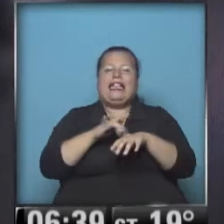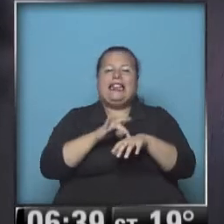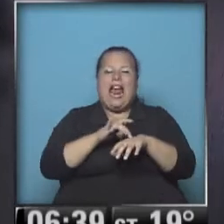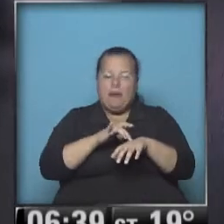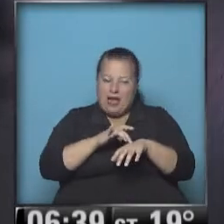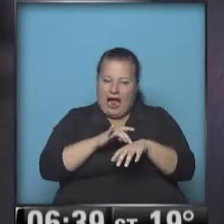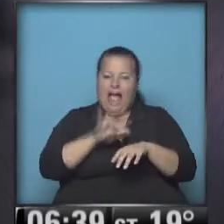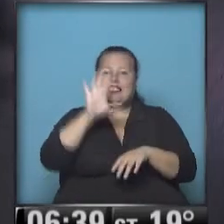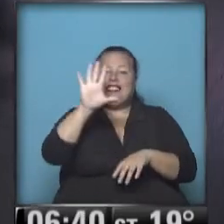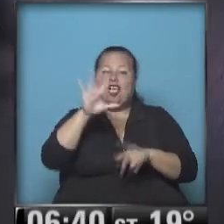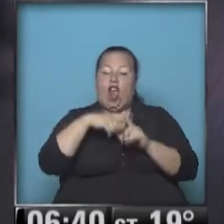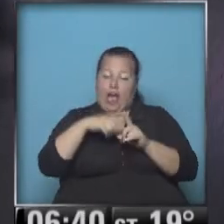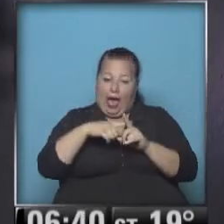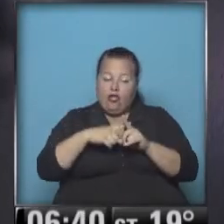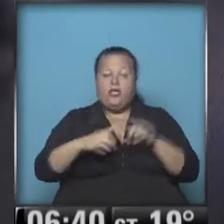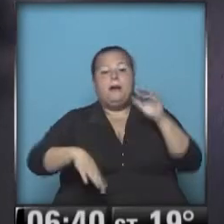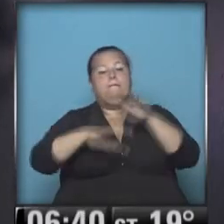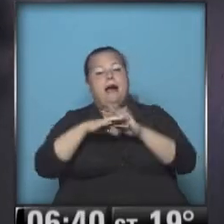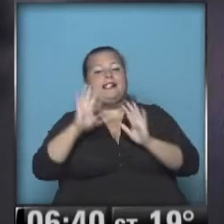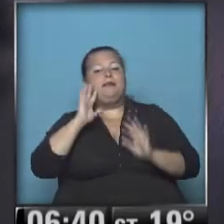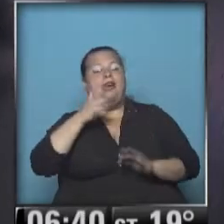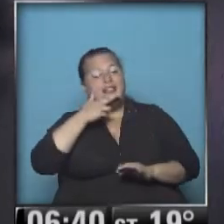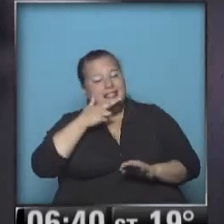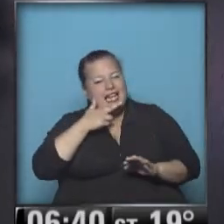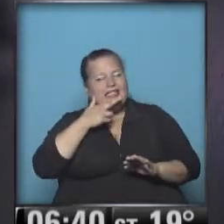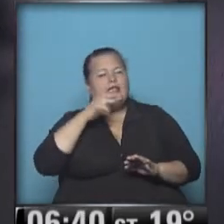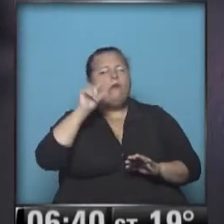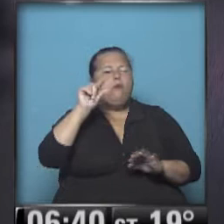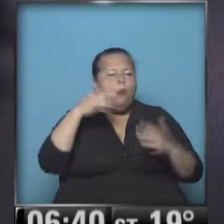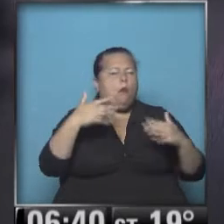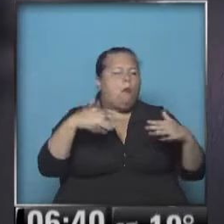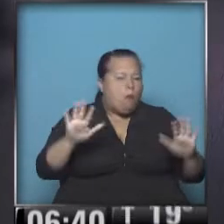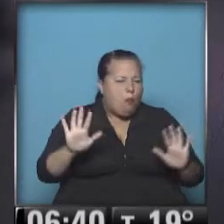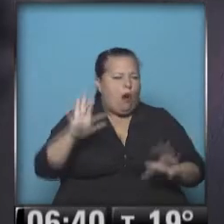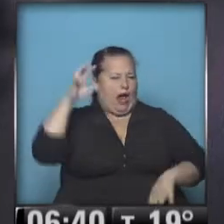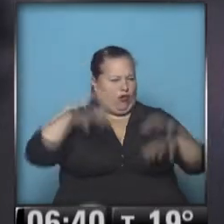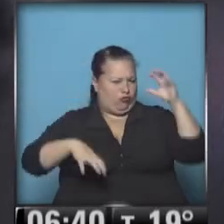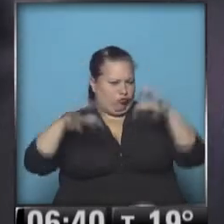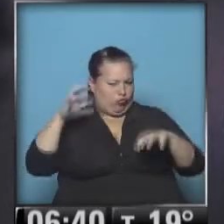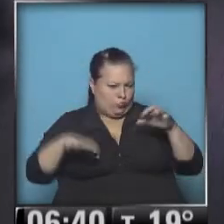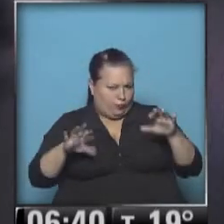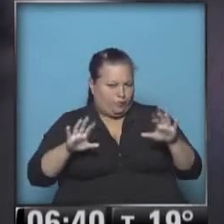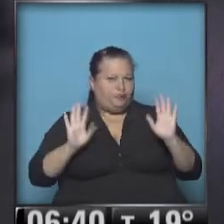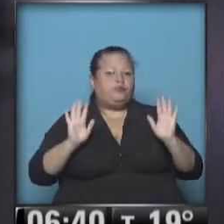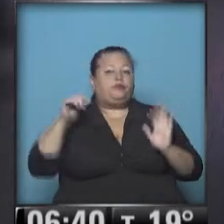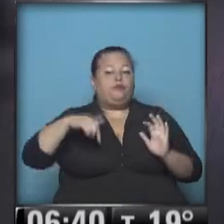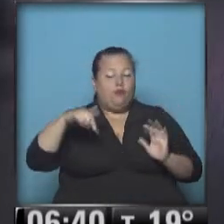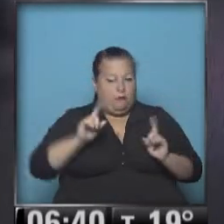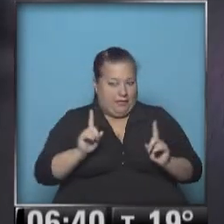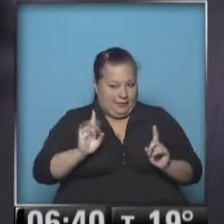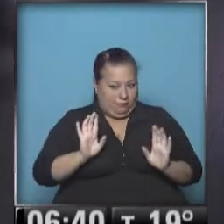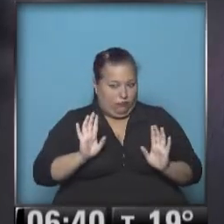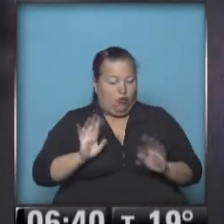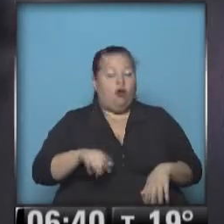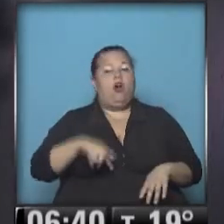térmica es de 5 grados, la máxima de 17, hay una chiquita probabilidad de alguna precipitación para hoy mismo.